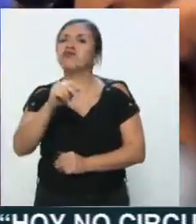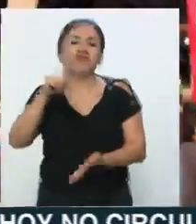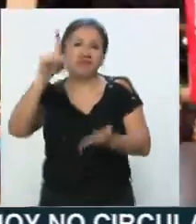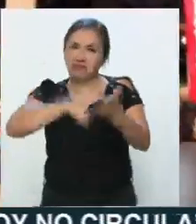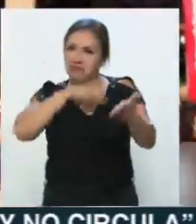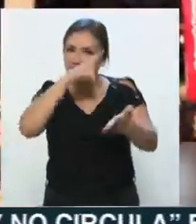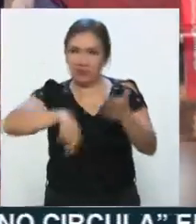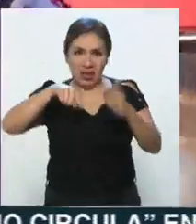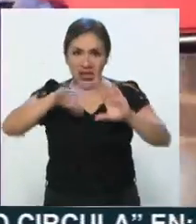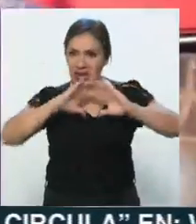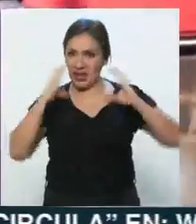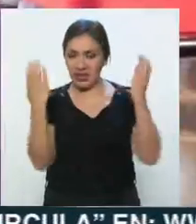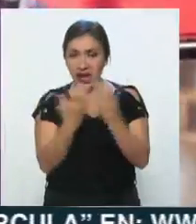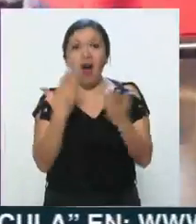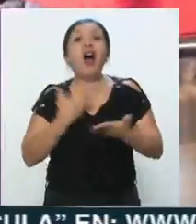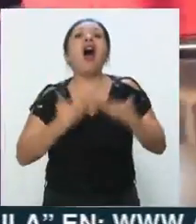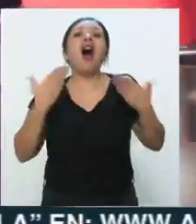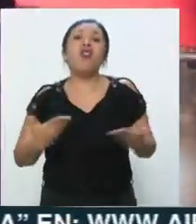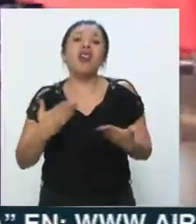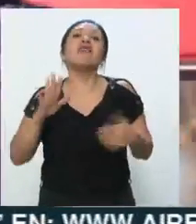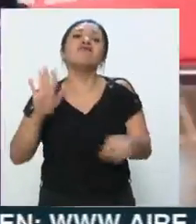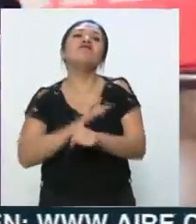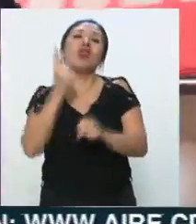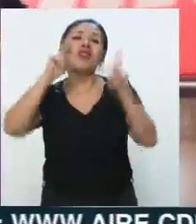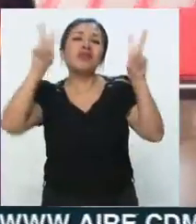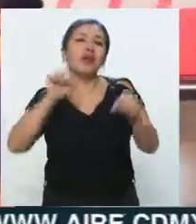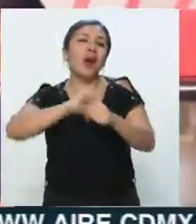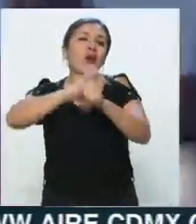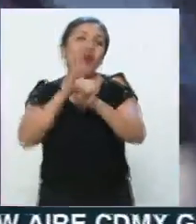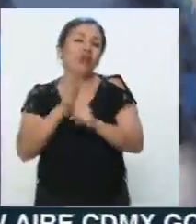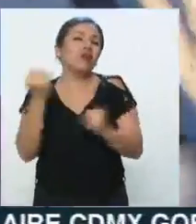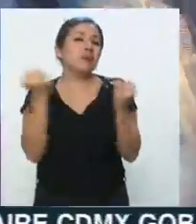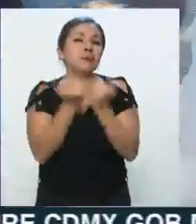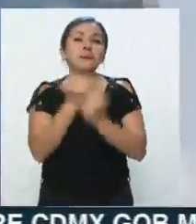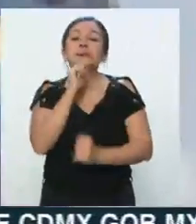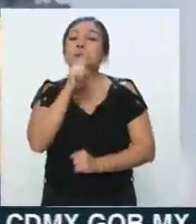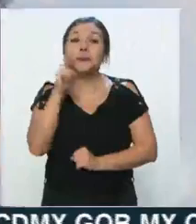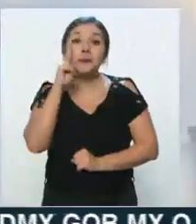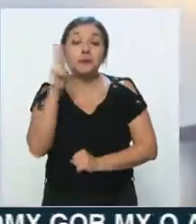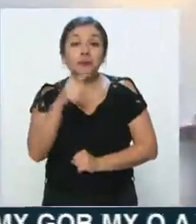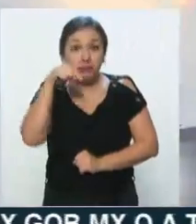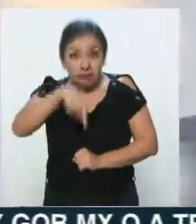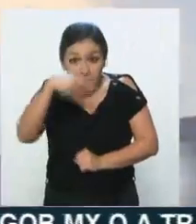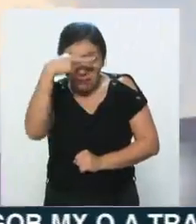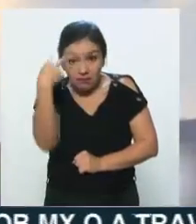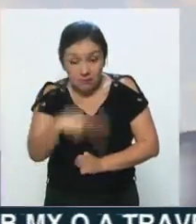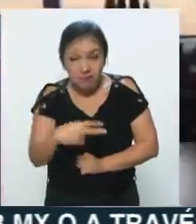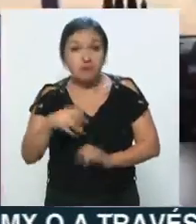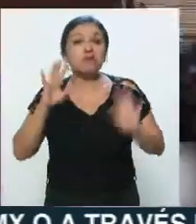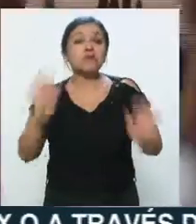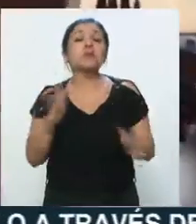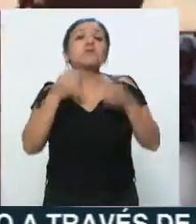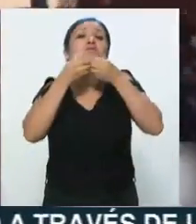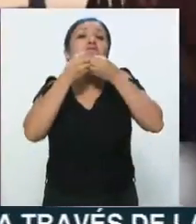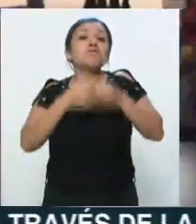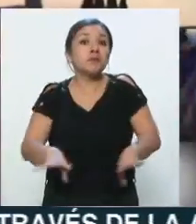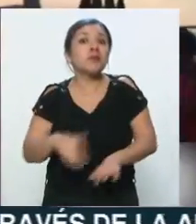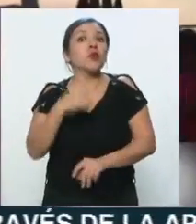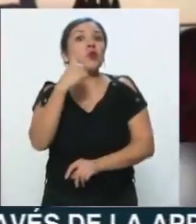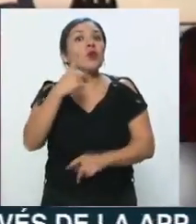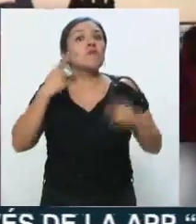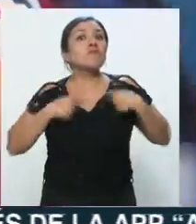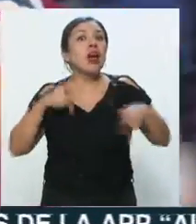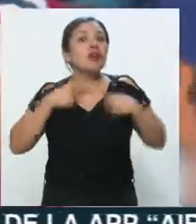en la cancha del Estadio Azteca, y ahora será por el tema del COVID, en donde también destaca, bueno, que México se pierde de un gran